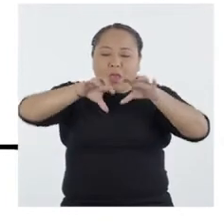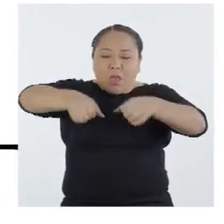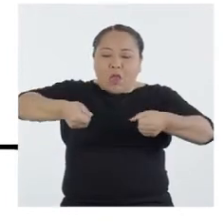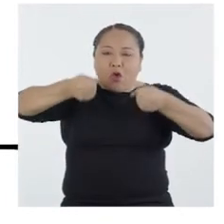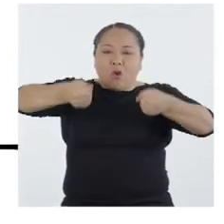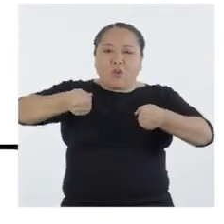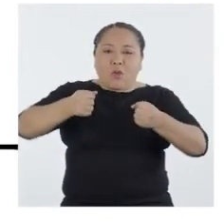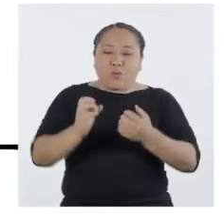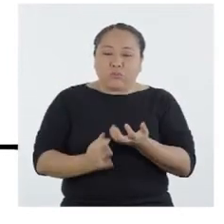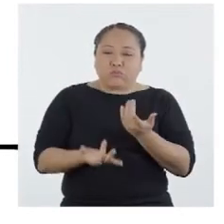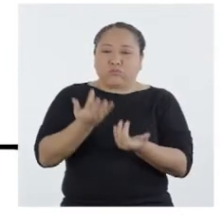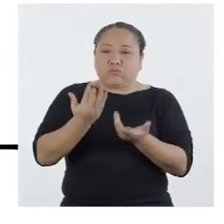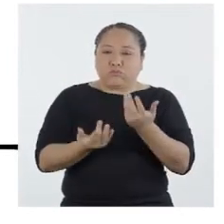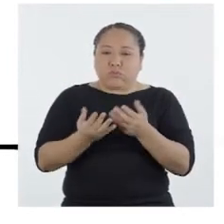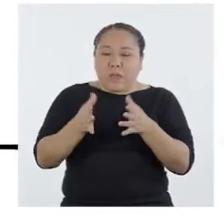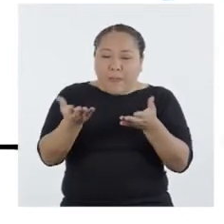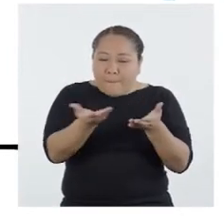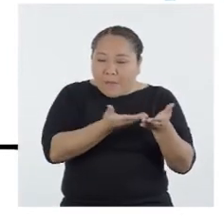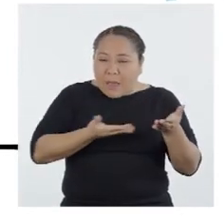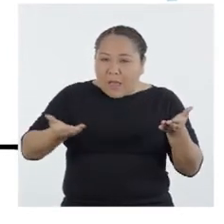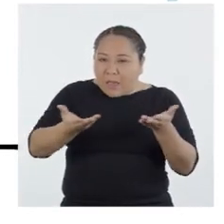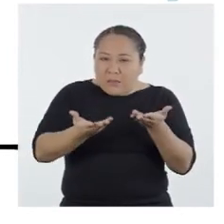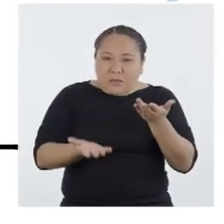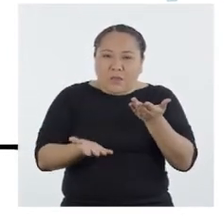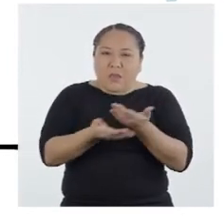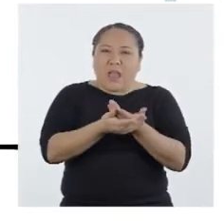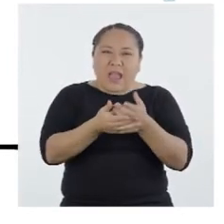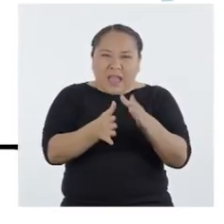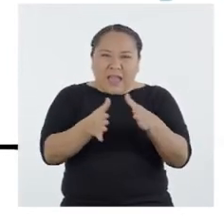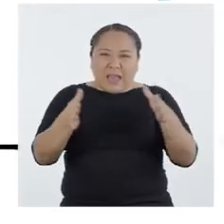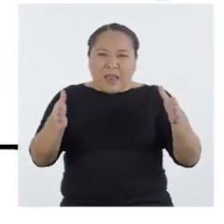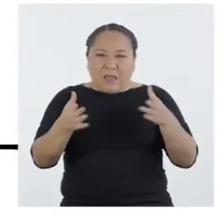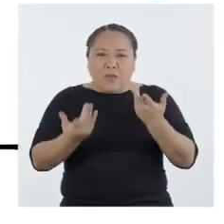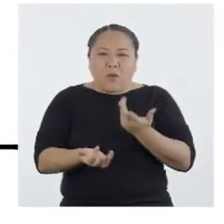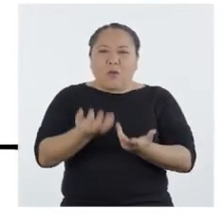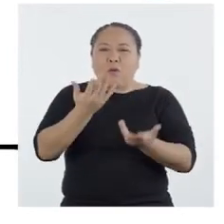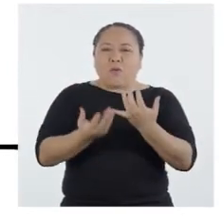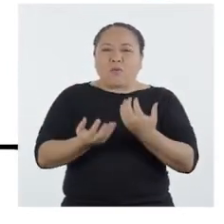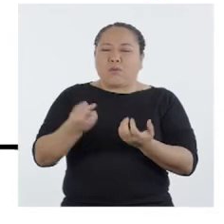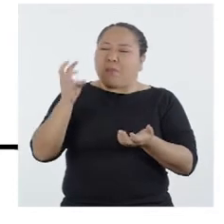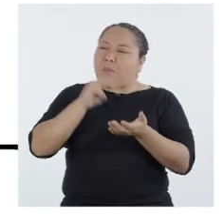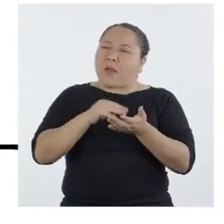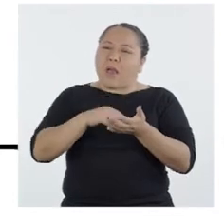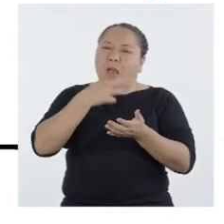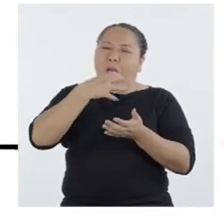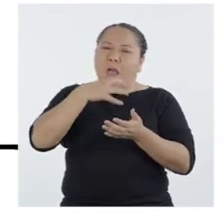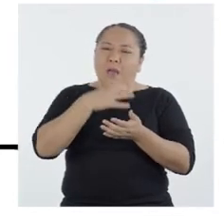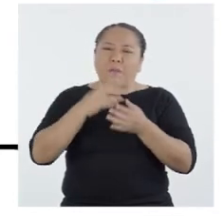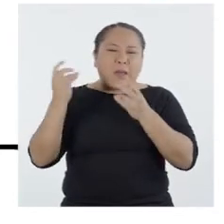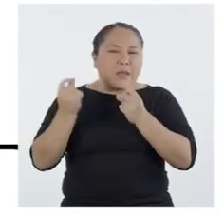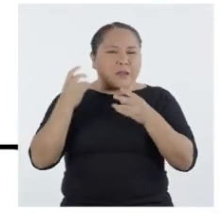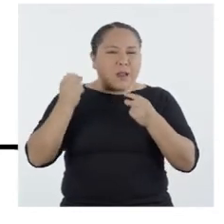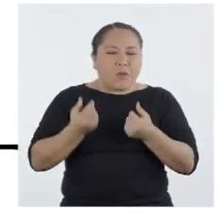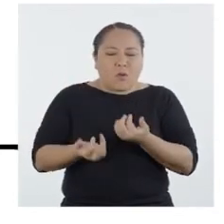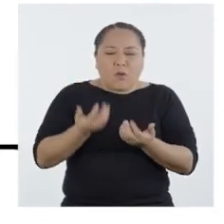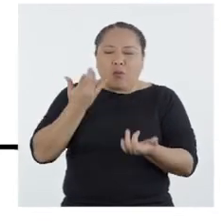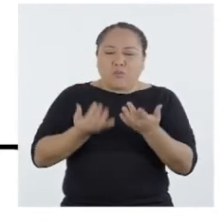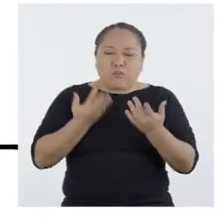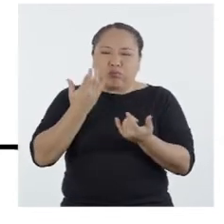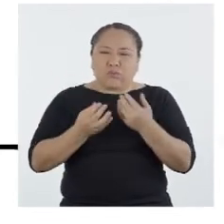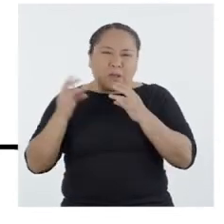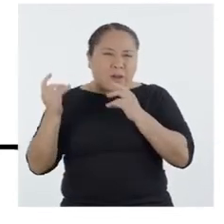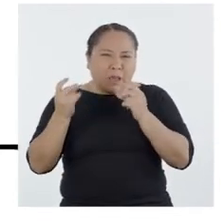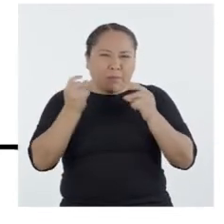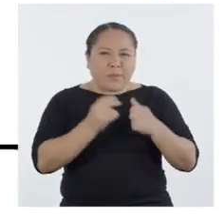Entre más grande sea la base de la olla tocada por el fuego, más se calentará y más rápido se